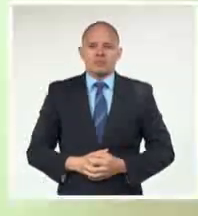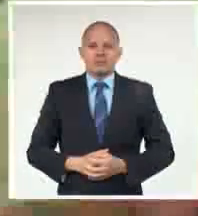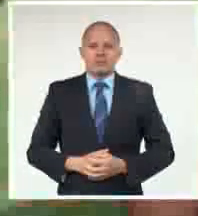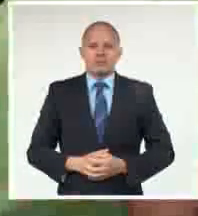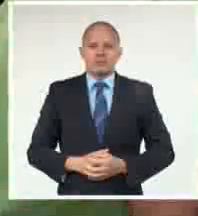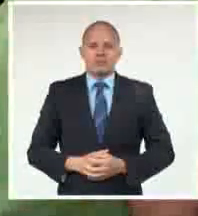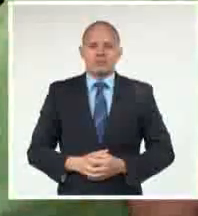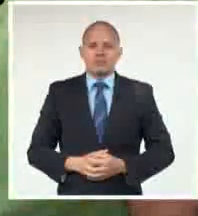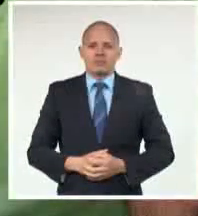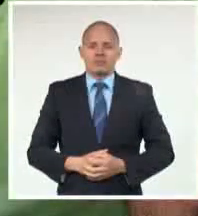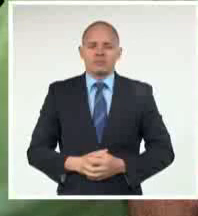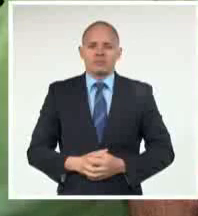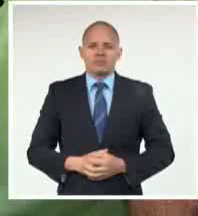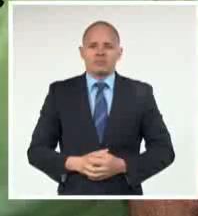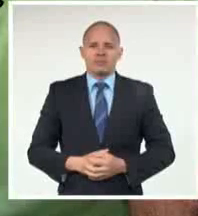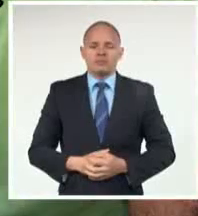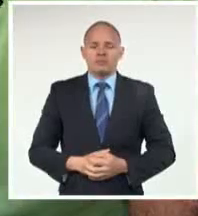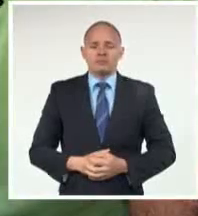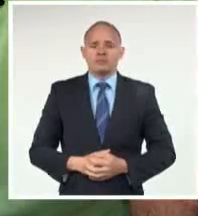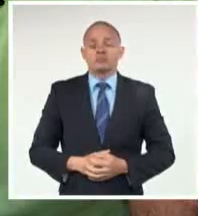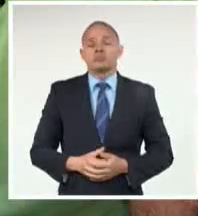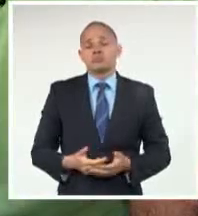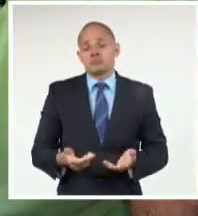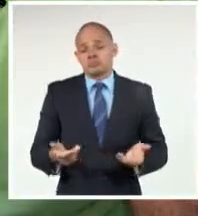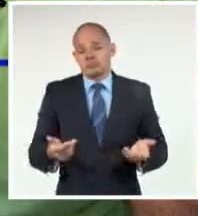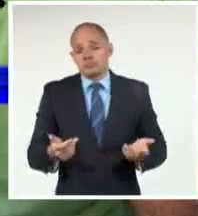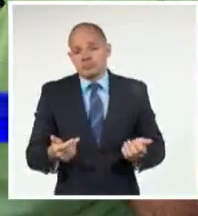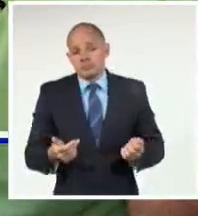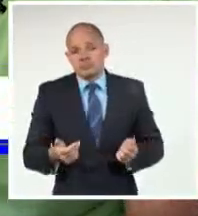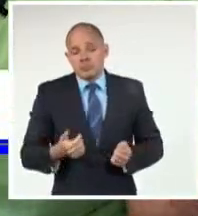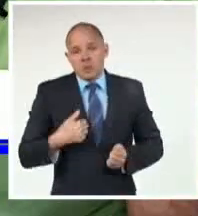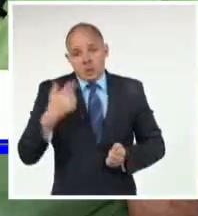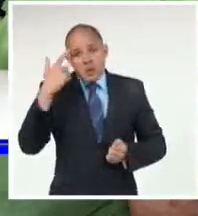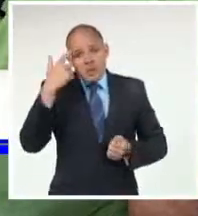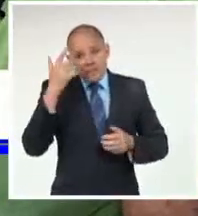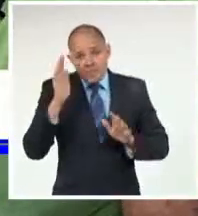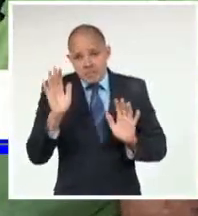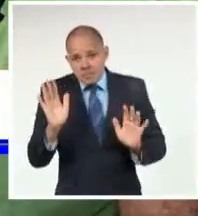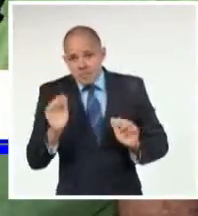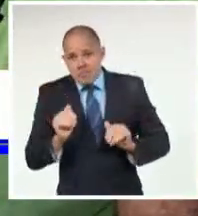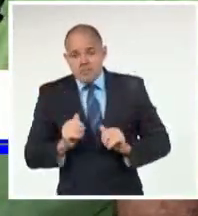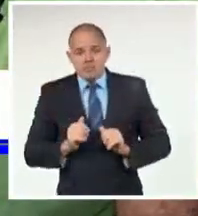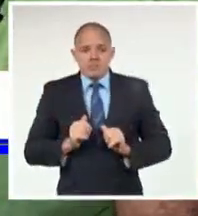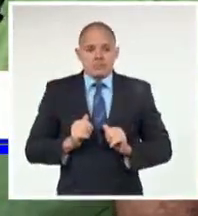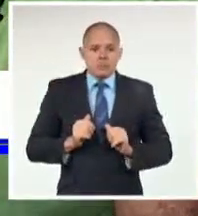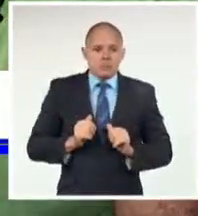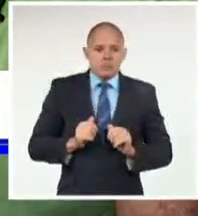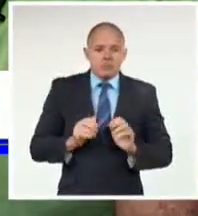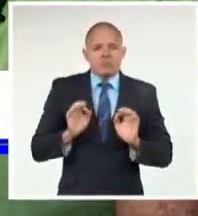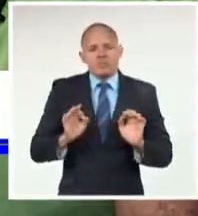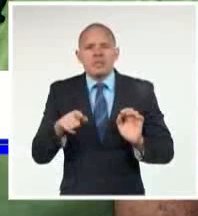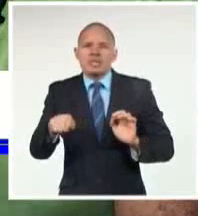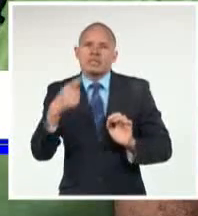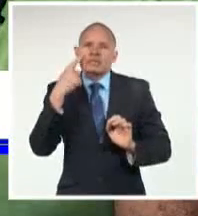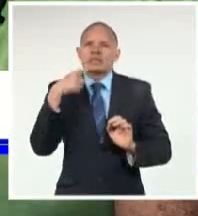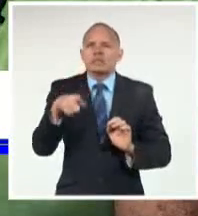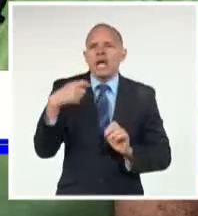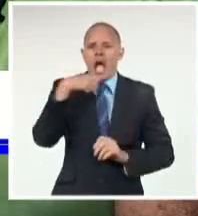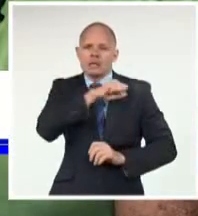Viene a ser Un poco La manera de